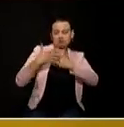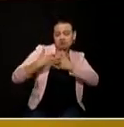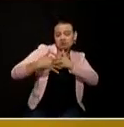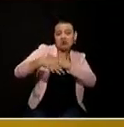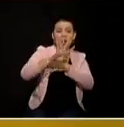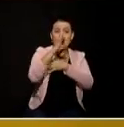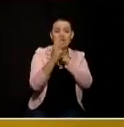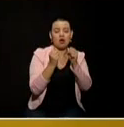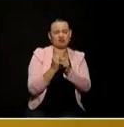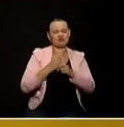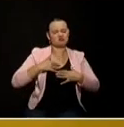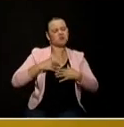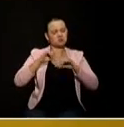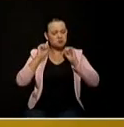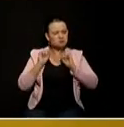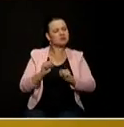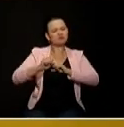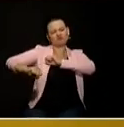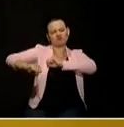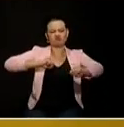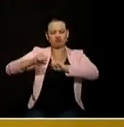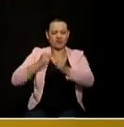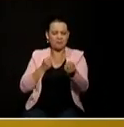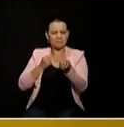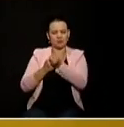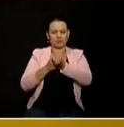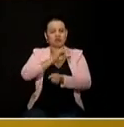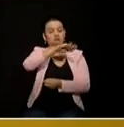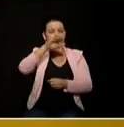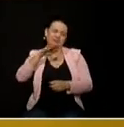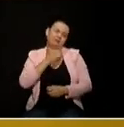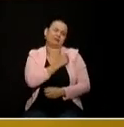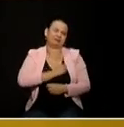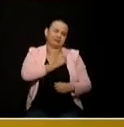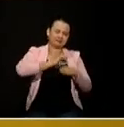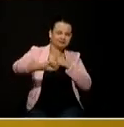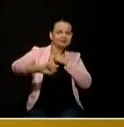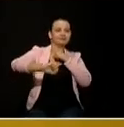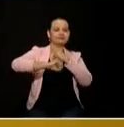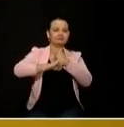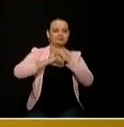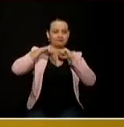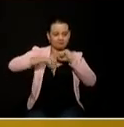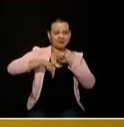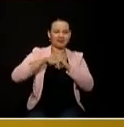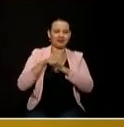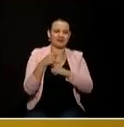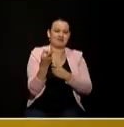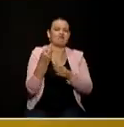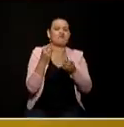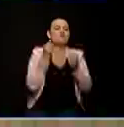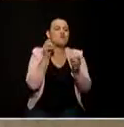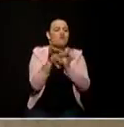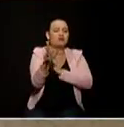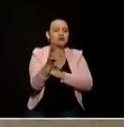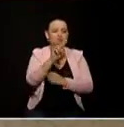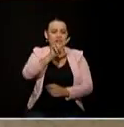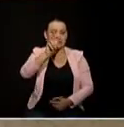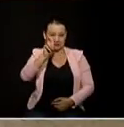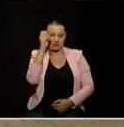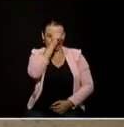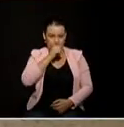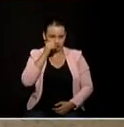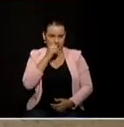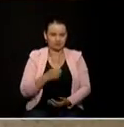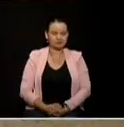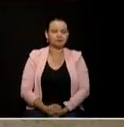dar esta lucha que he dado en toda la contienda electoral ayúdeme a ganar la gobernación de antioquia el próximo 27 de octubre su minuto